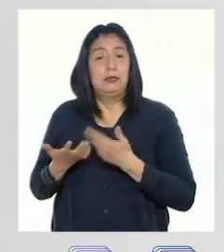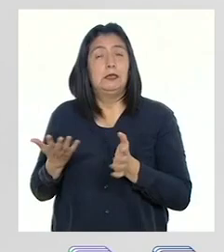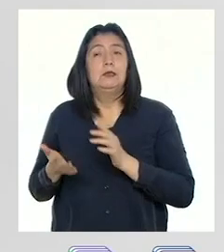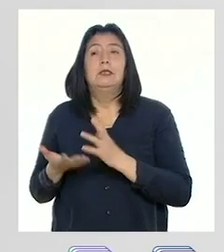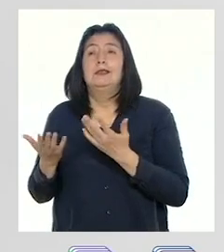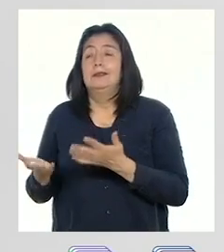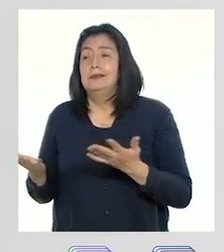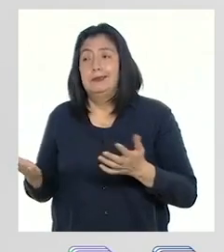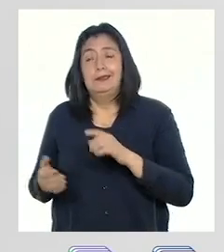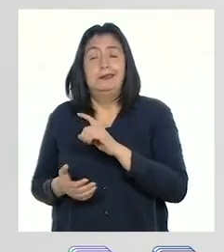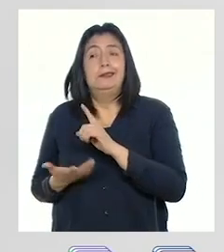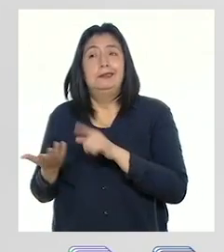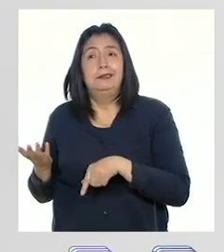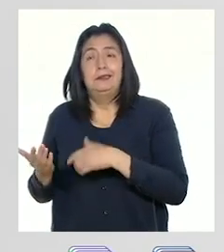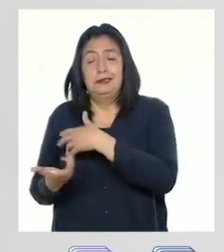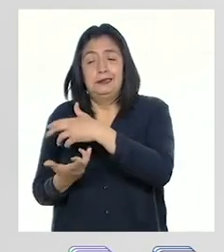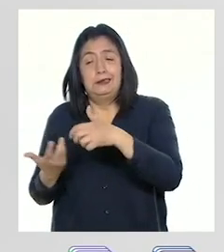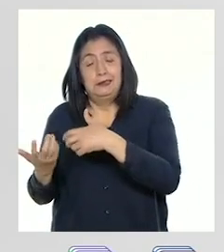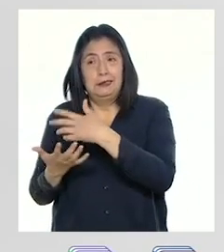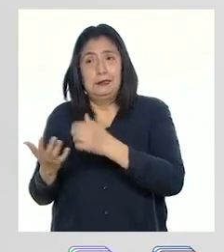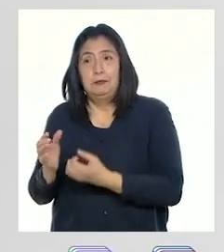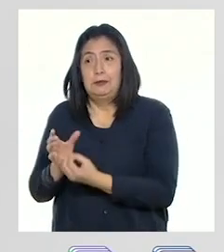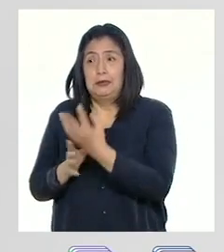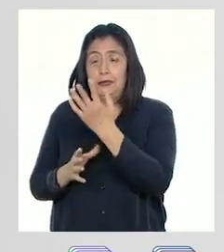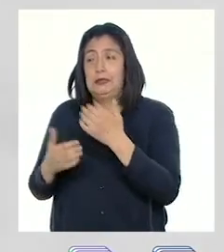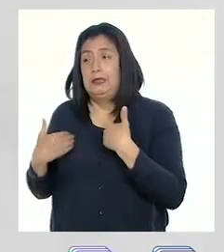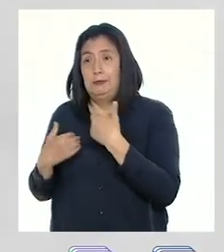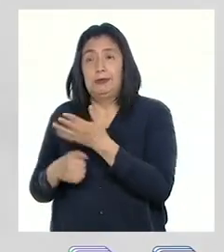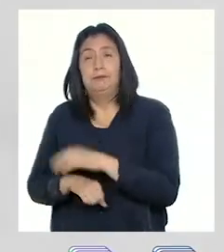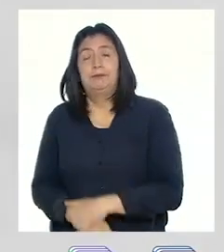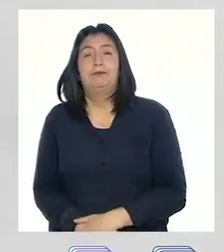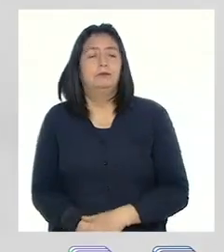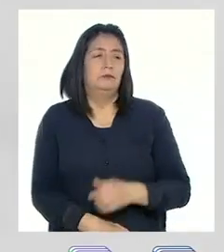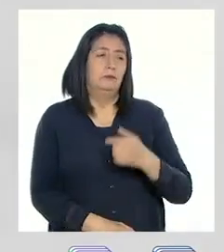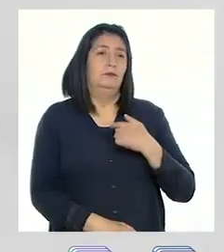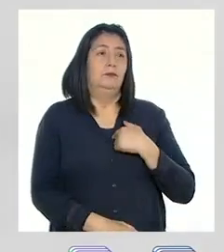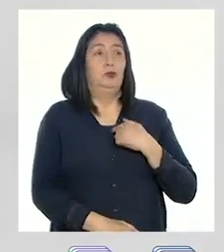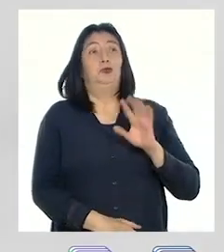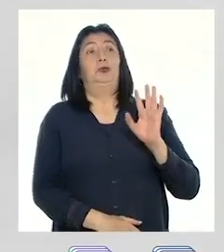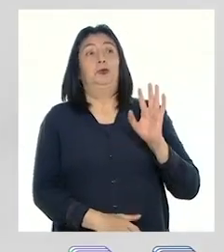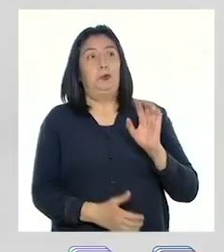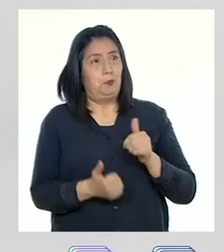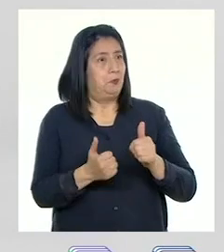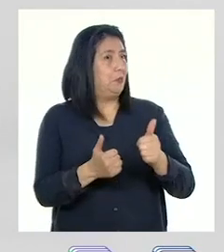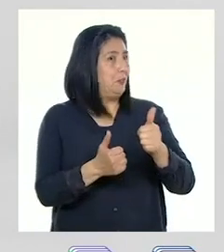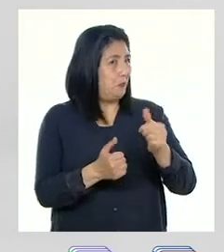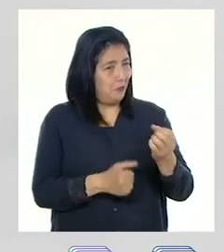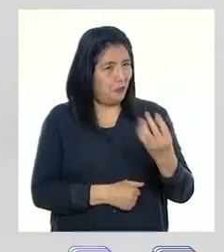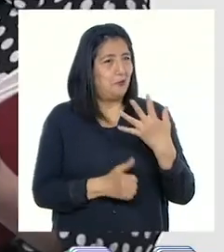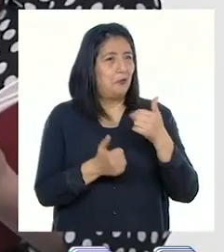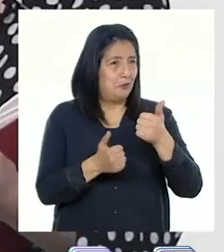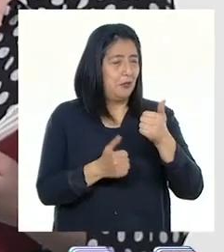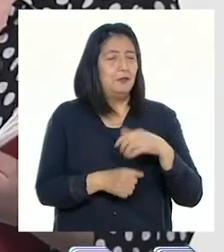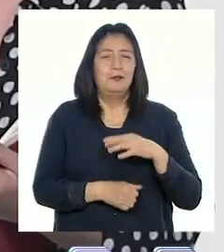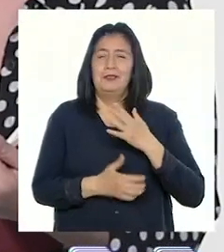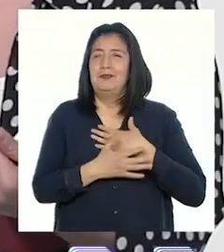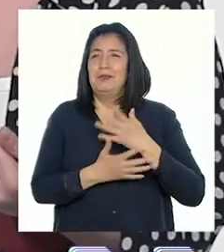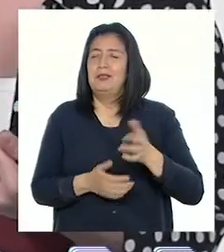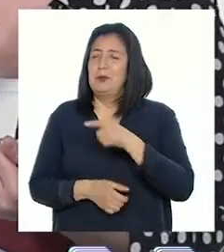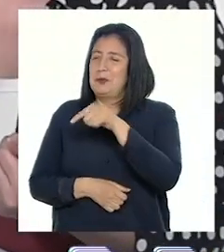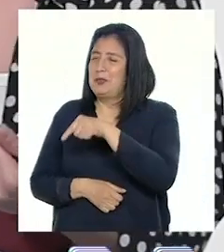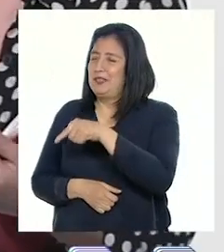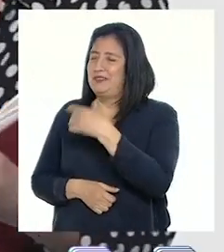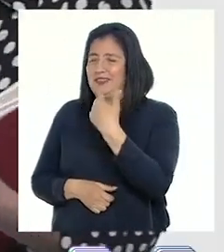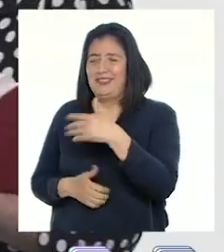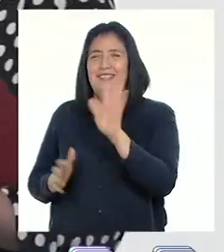de los recursos que provienen de las interacciones entre plantas y animales. Yo no lo hubiera dicho mejor, querida Pati. Este se está